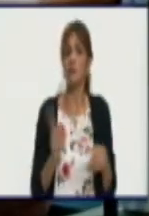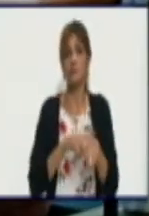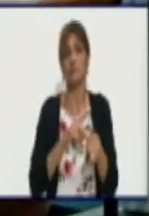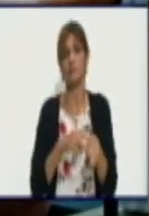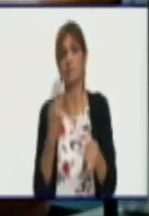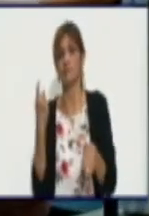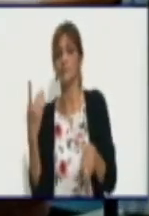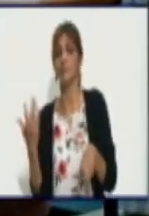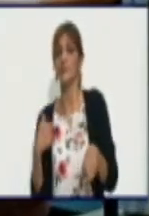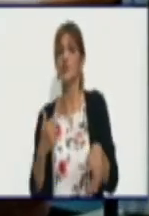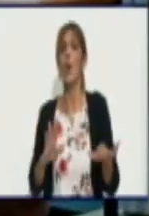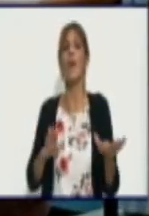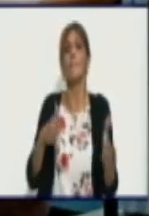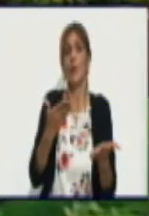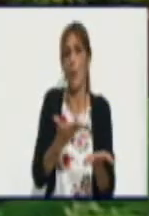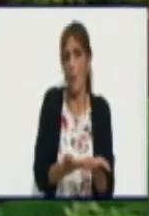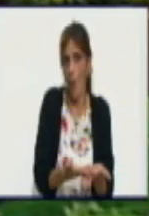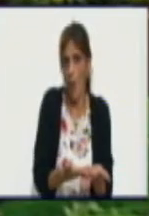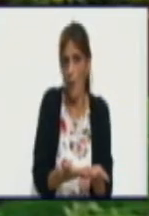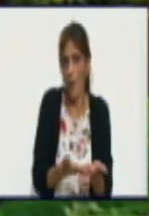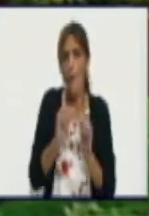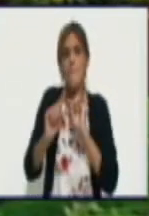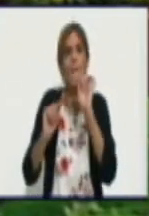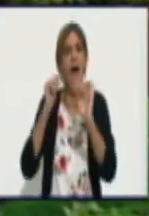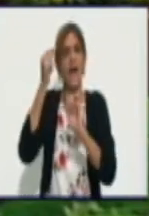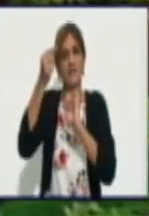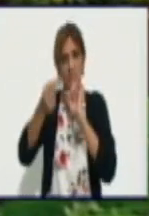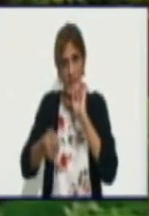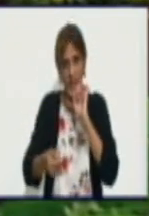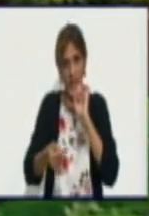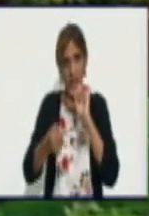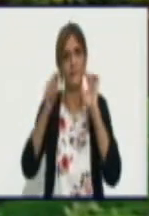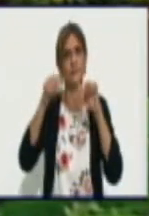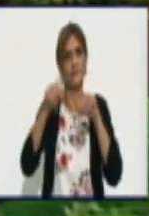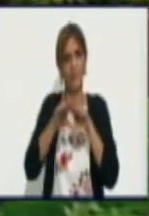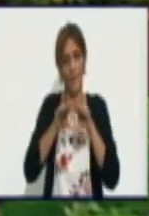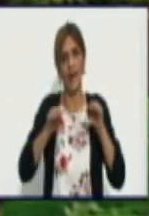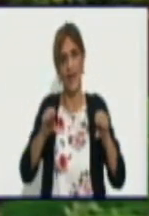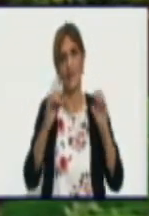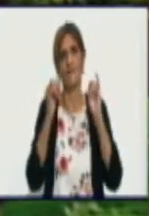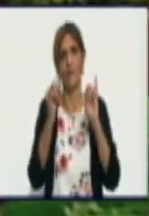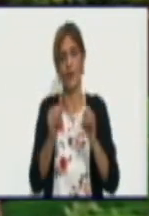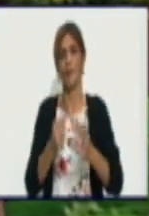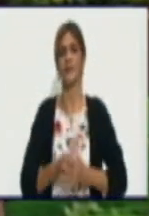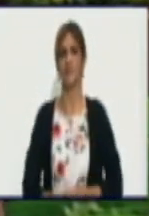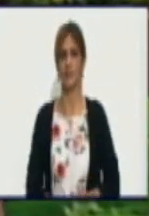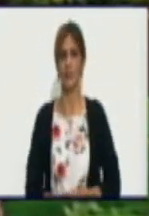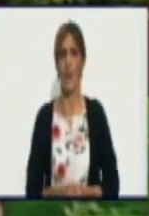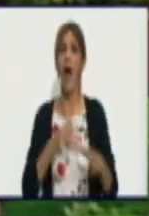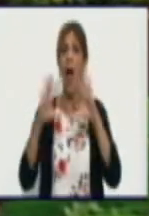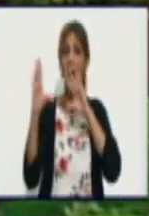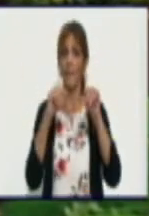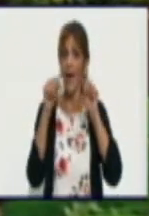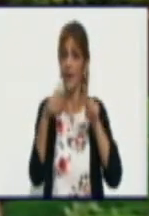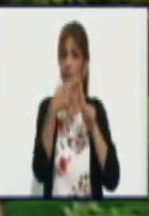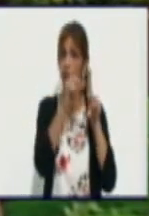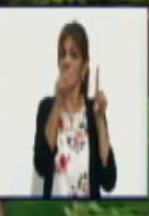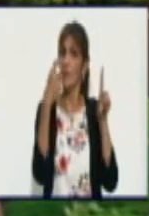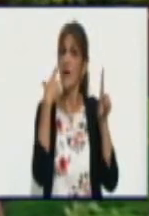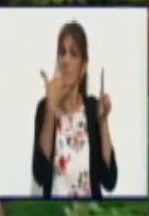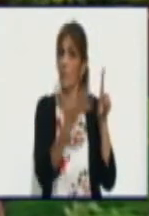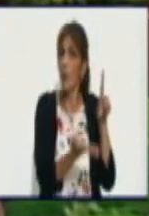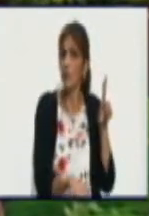propongo tanto a Misael como a Roger mañana en nuestro panel informativo pues dedicarlo precisamente a estas dos